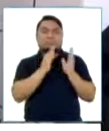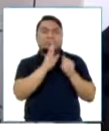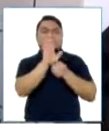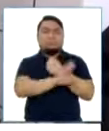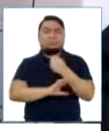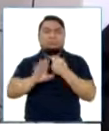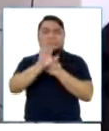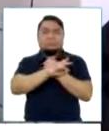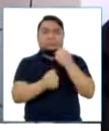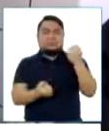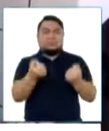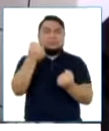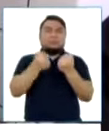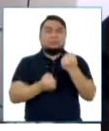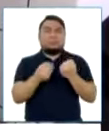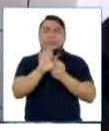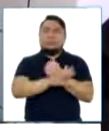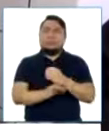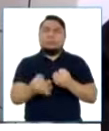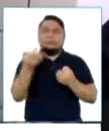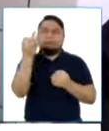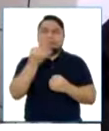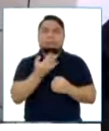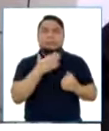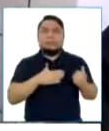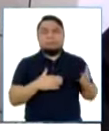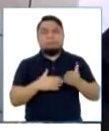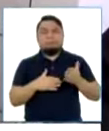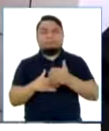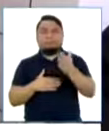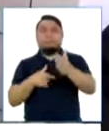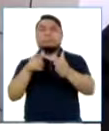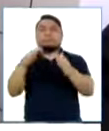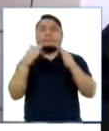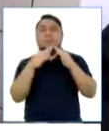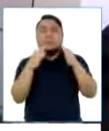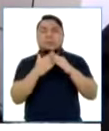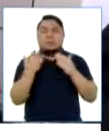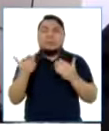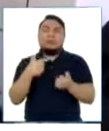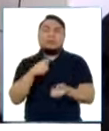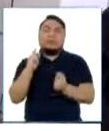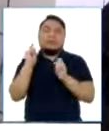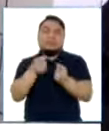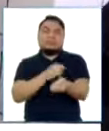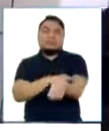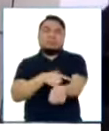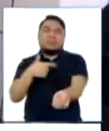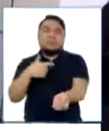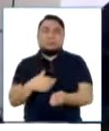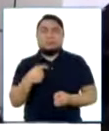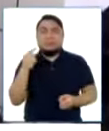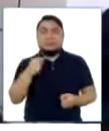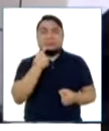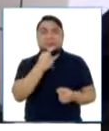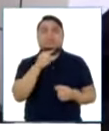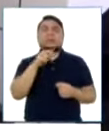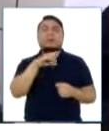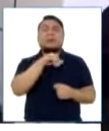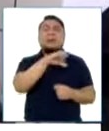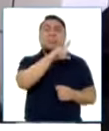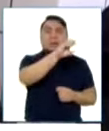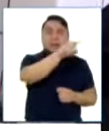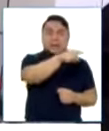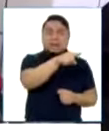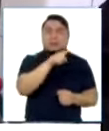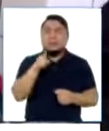protegido, con equipos de protección, poder ir a sus casas para que puedan donar. Estamos en la Rambla y en el Mulsur en este